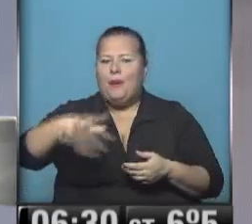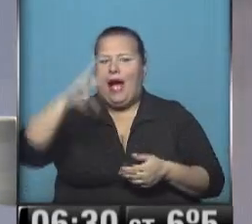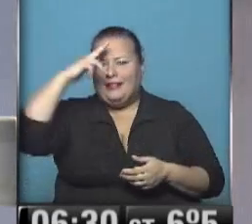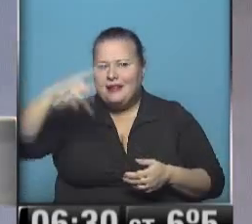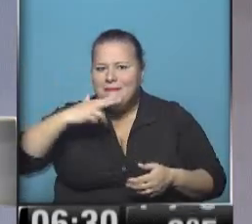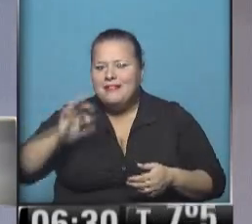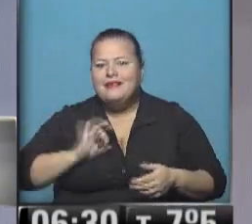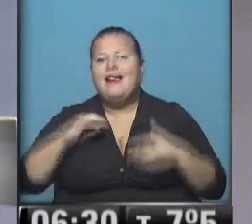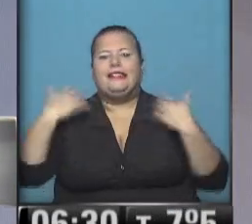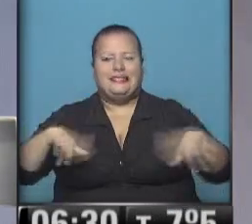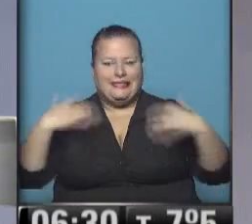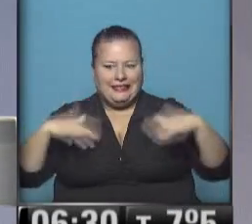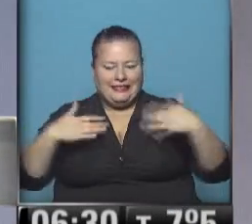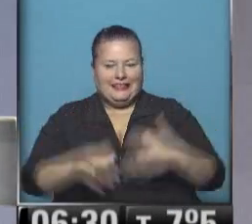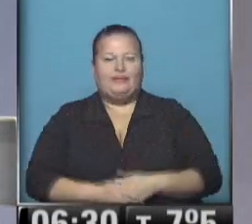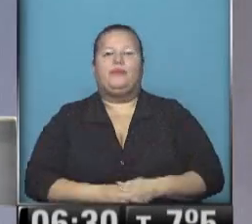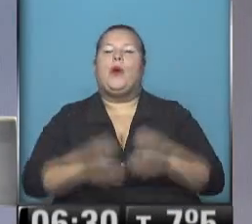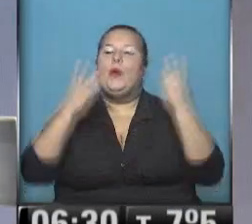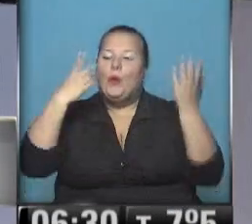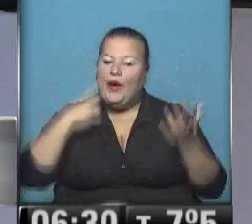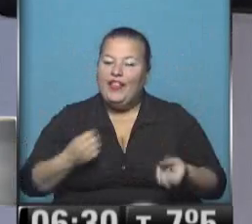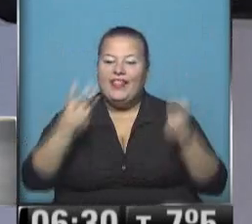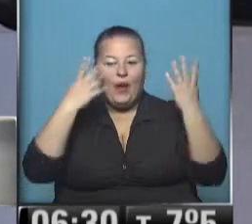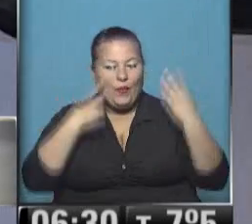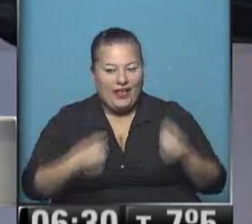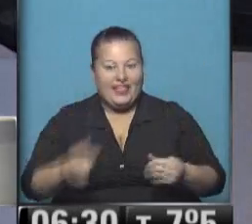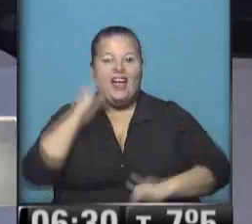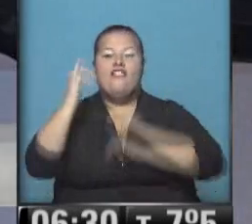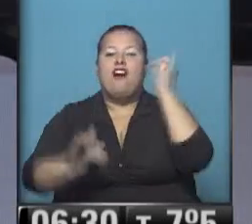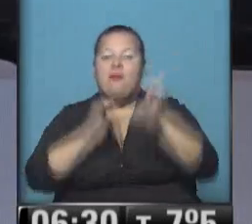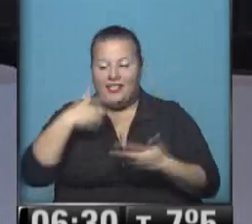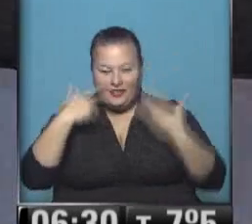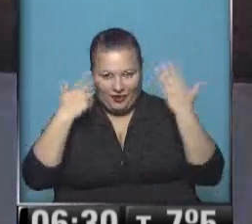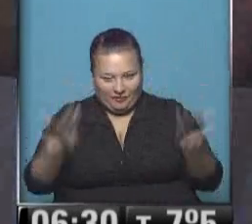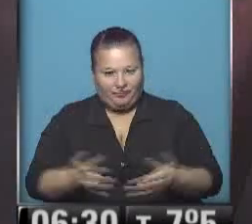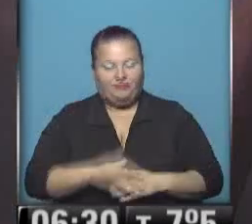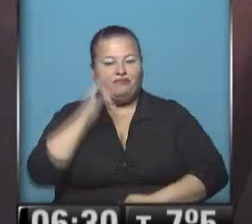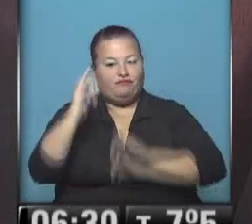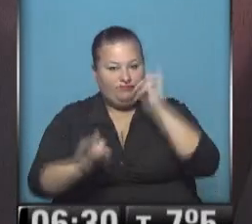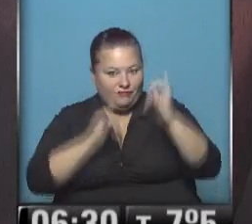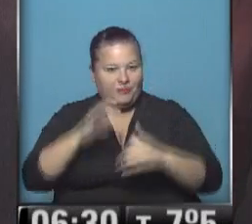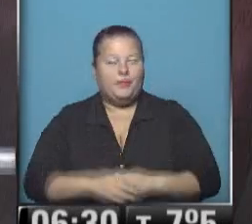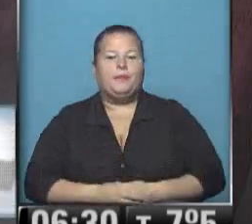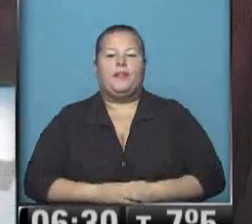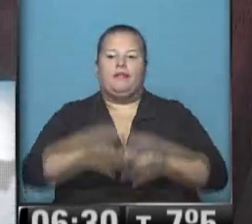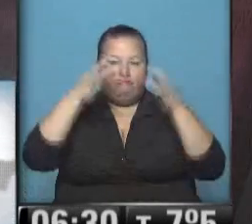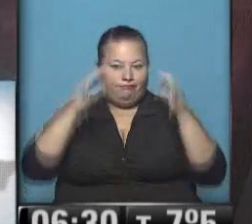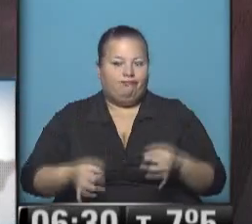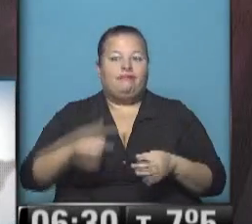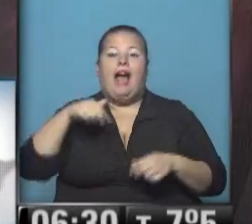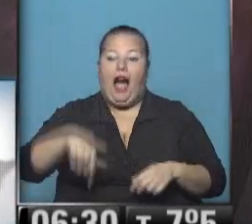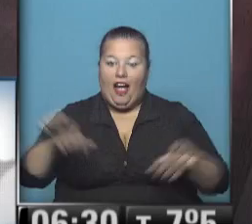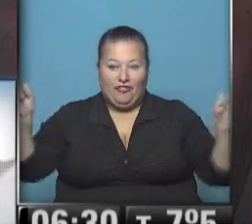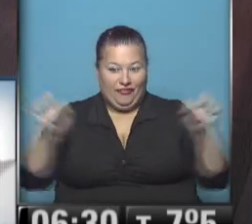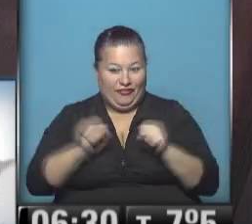trimestrales! ¡Vamos! ¡Buen día, buen día y los datos! ¡Ahí vamos con los datos! ¡Confirmando que está